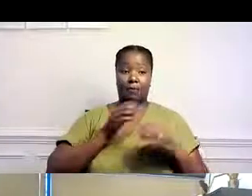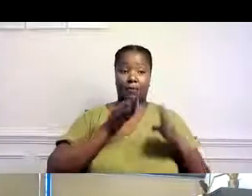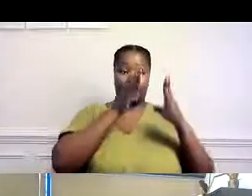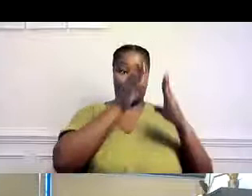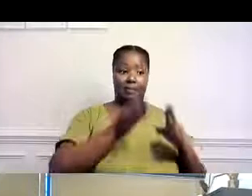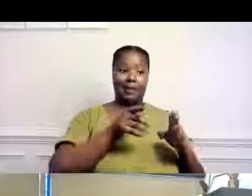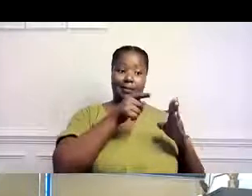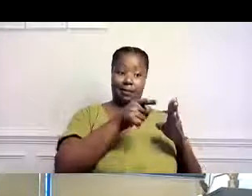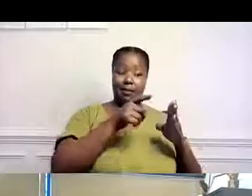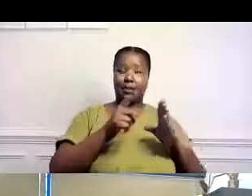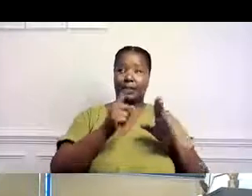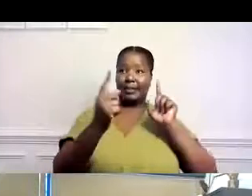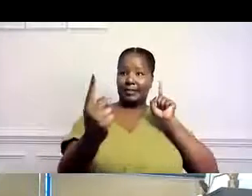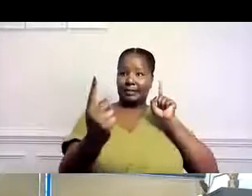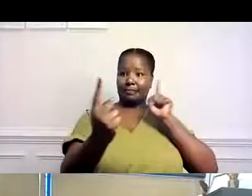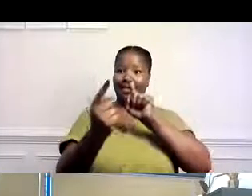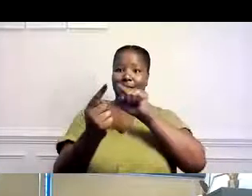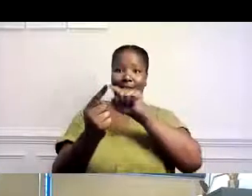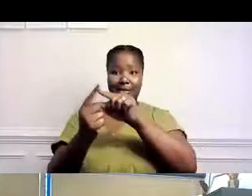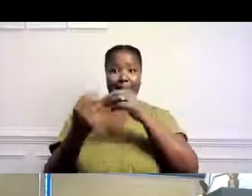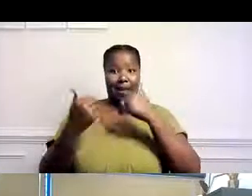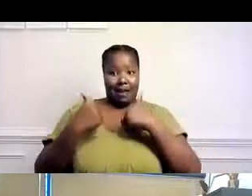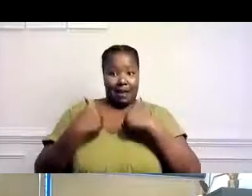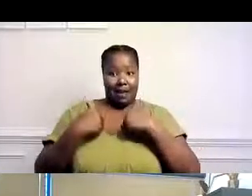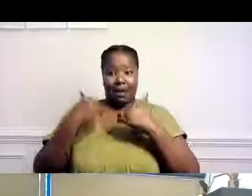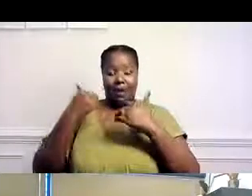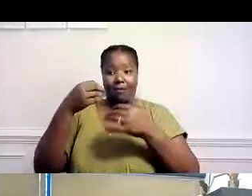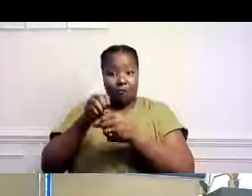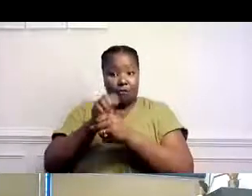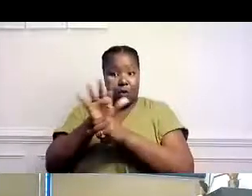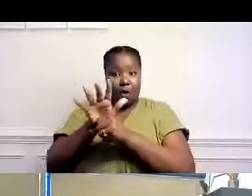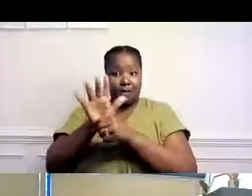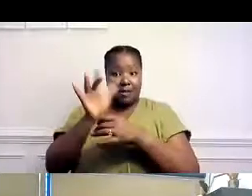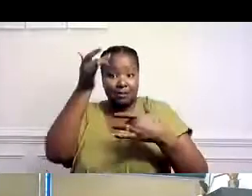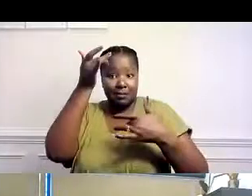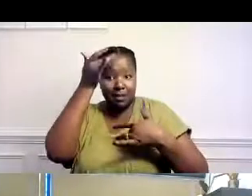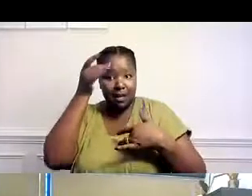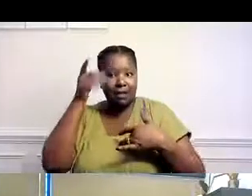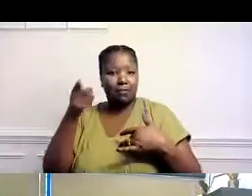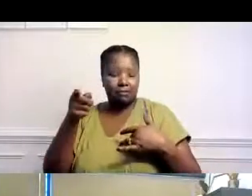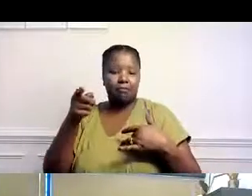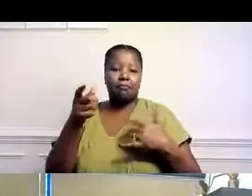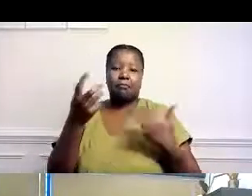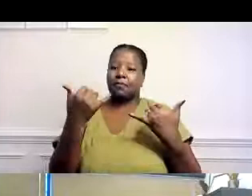Si una persona ha entrado en contacto con alguien que fue diagnosticado con COVID-19.